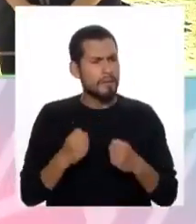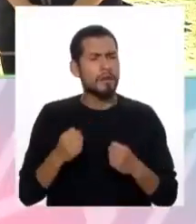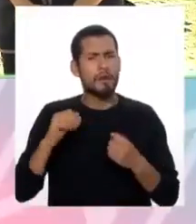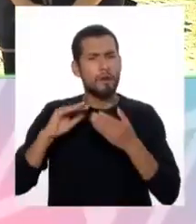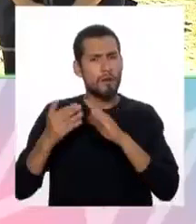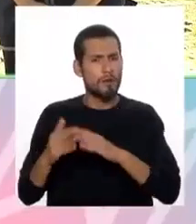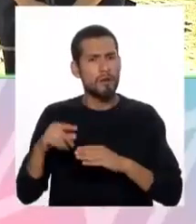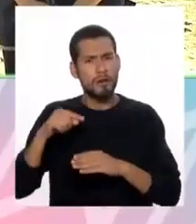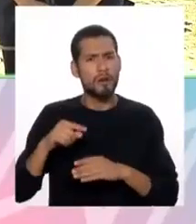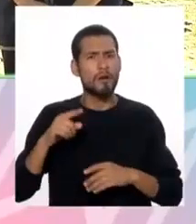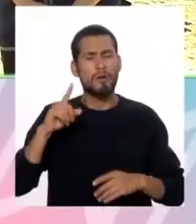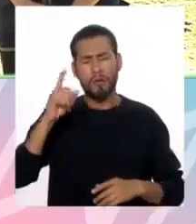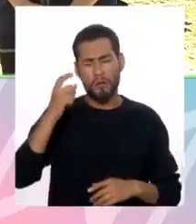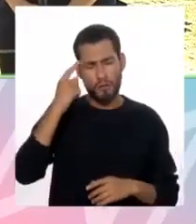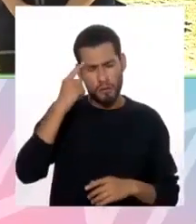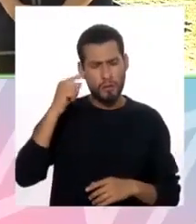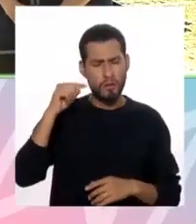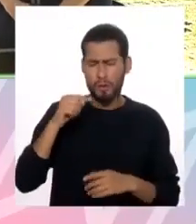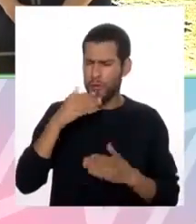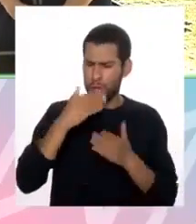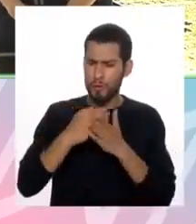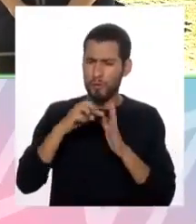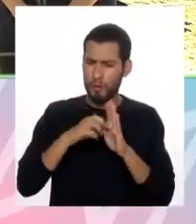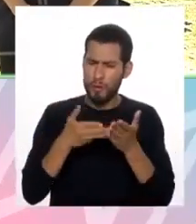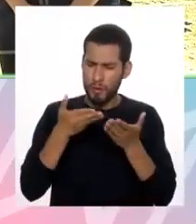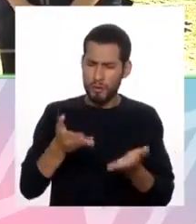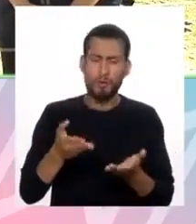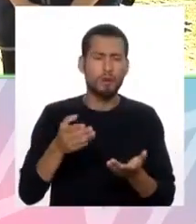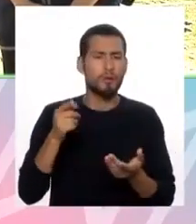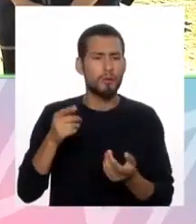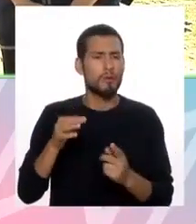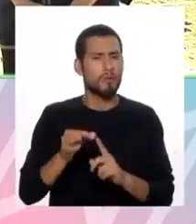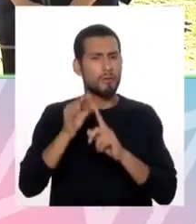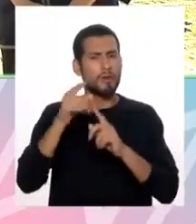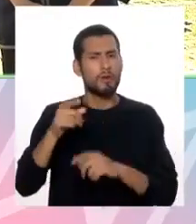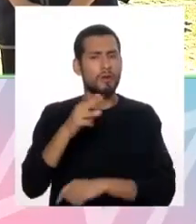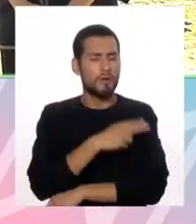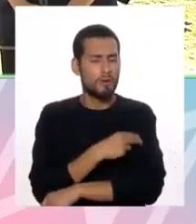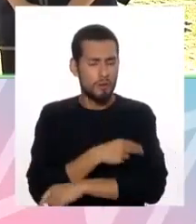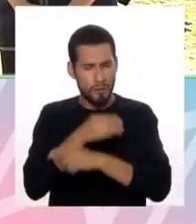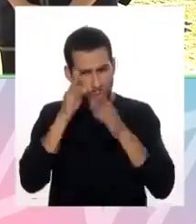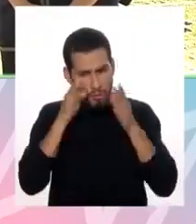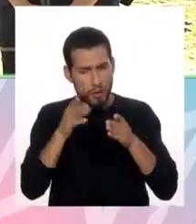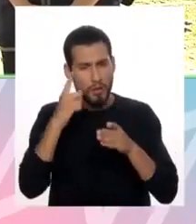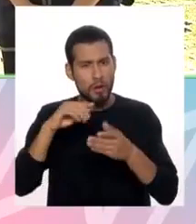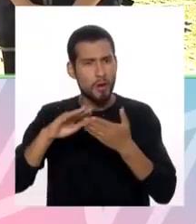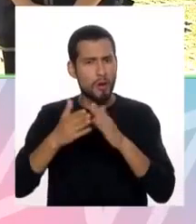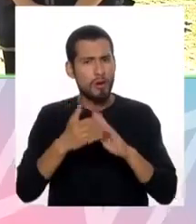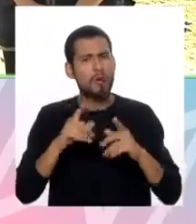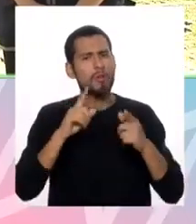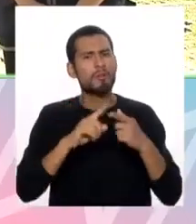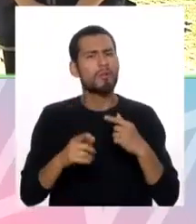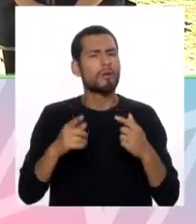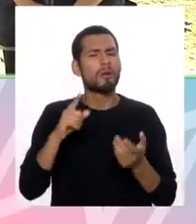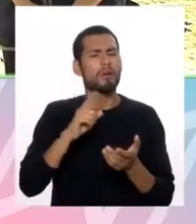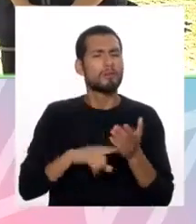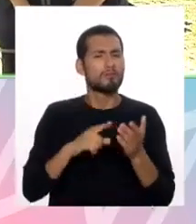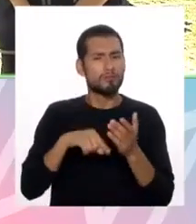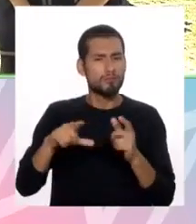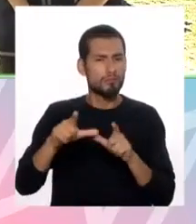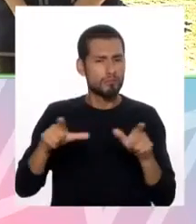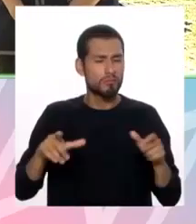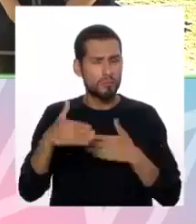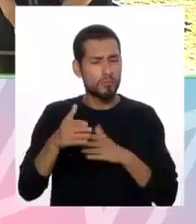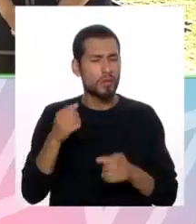realmente una política pública excepcional que sale de la visión hospitalaria y se va a la comunidad, pero ¿hasta qué punto el centro